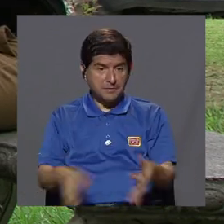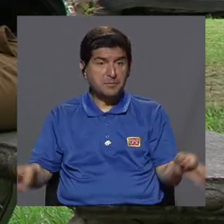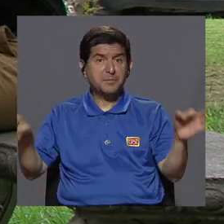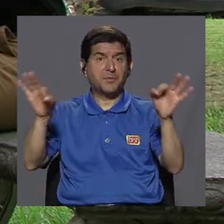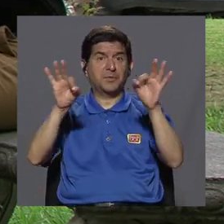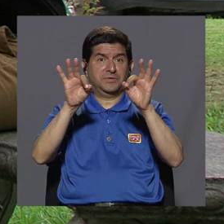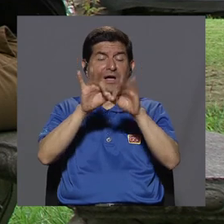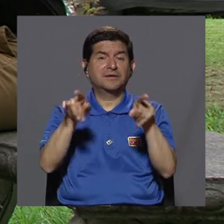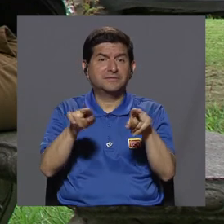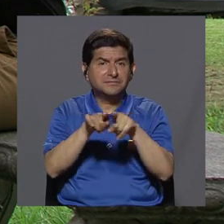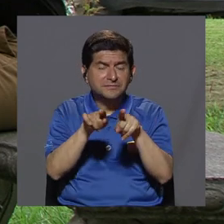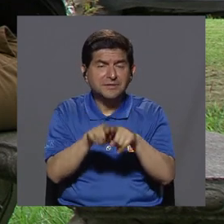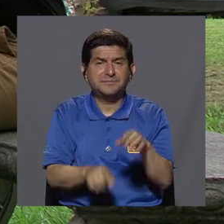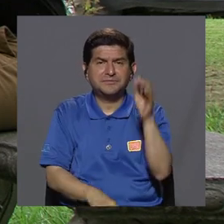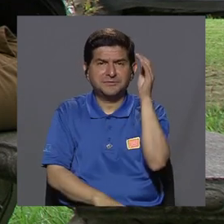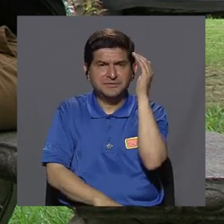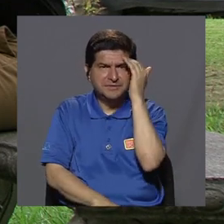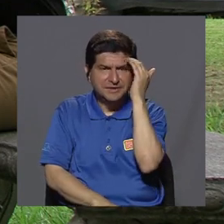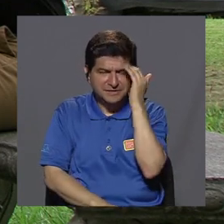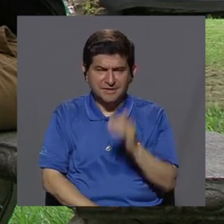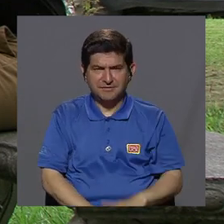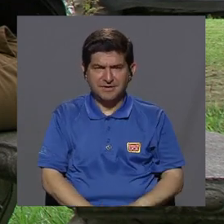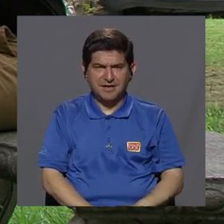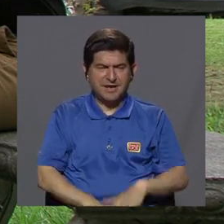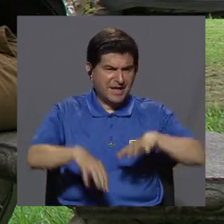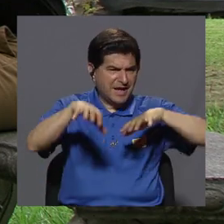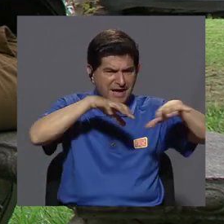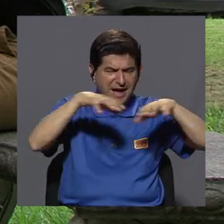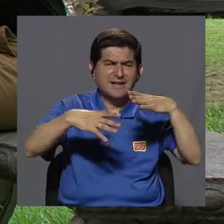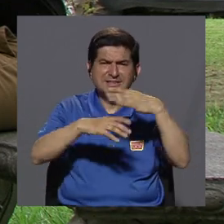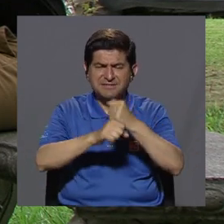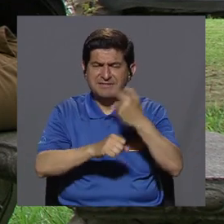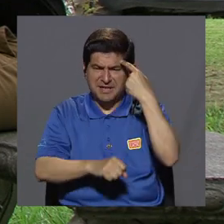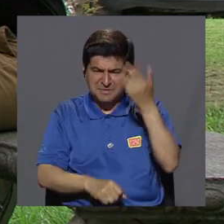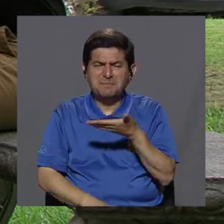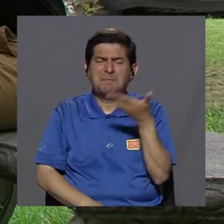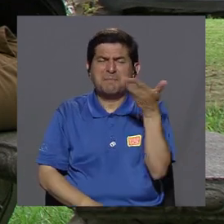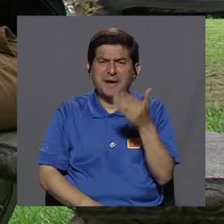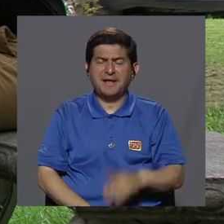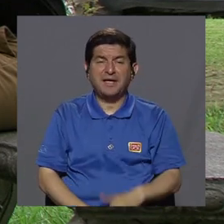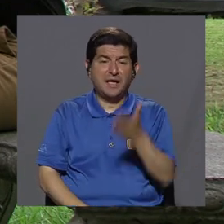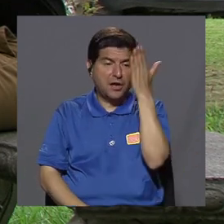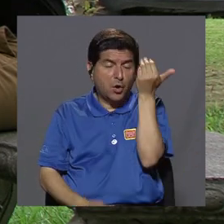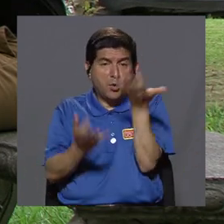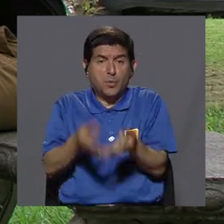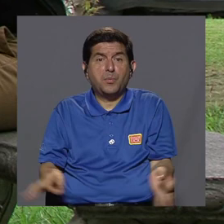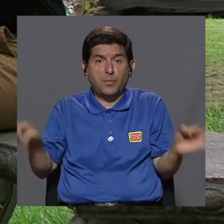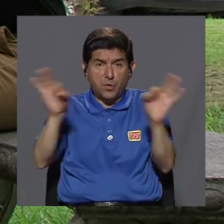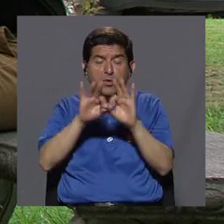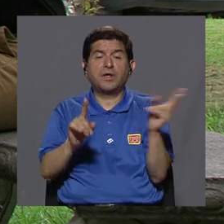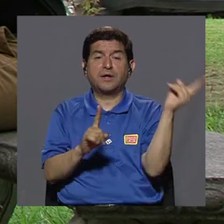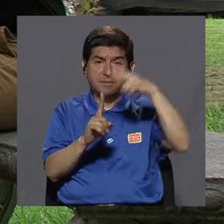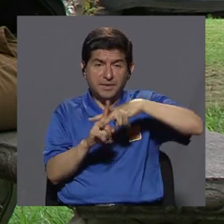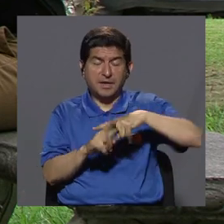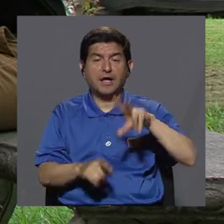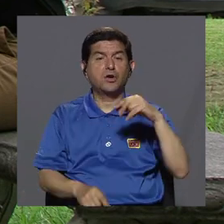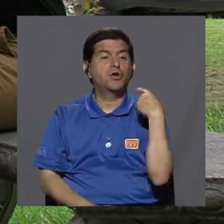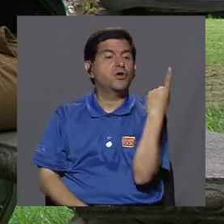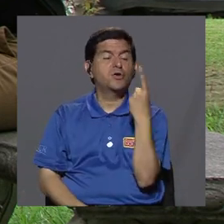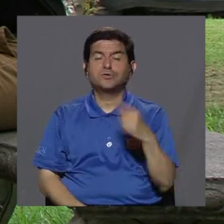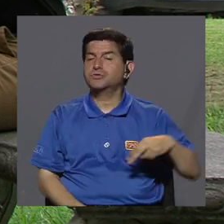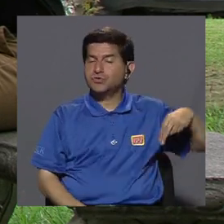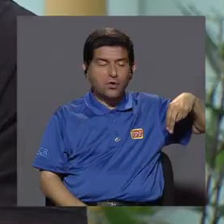importancia también de conocer para qué es que las actividades que hacemos, como para qué o por qué son importantes realizarlas. Exacto, no